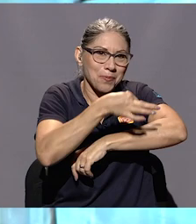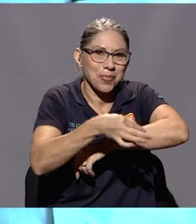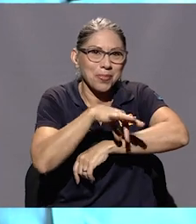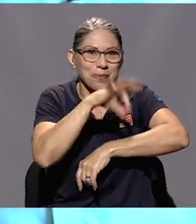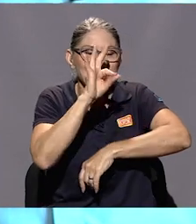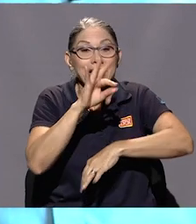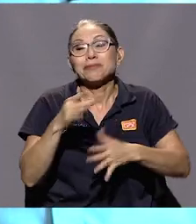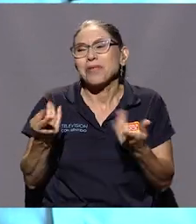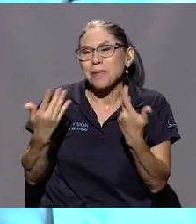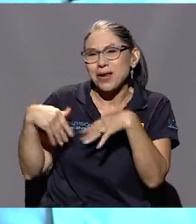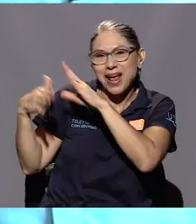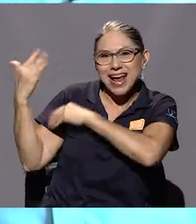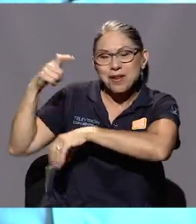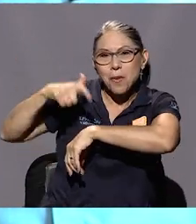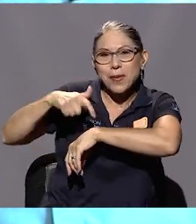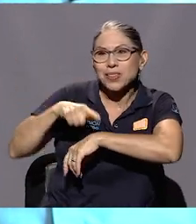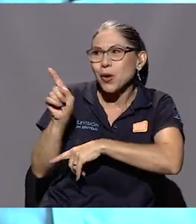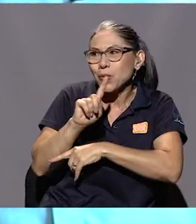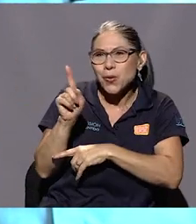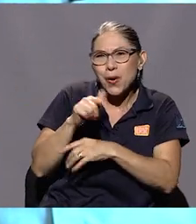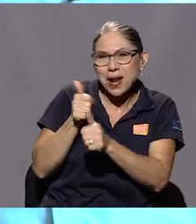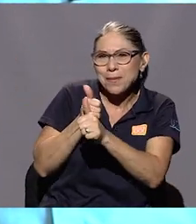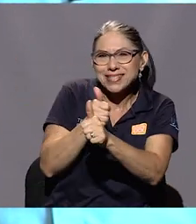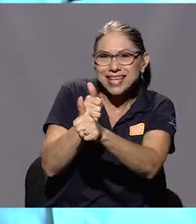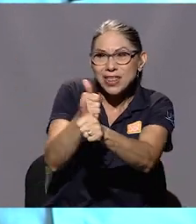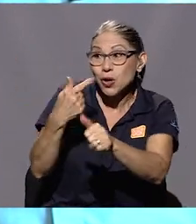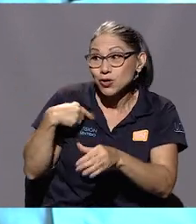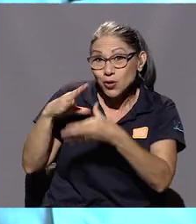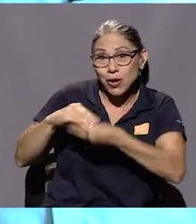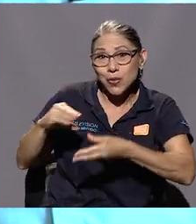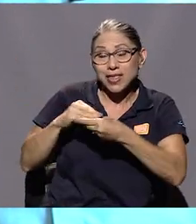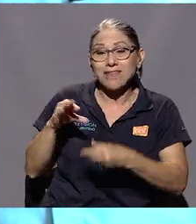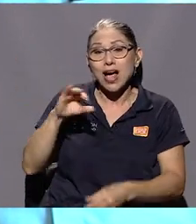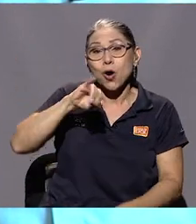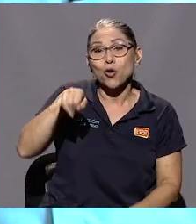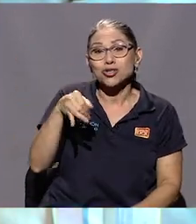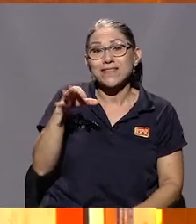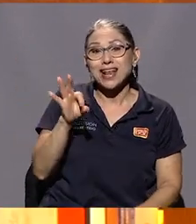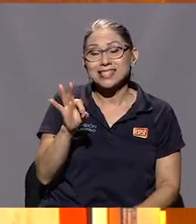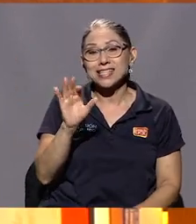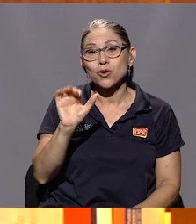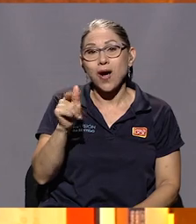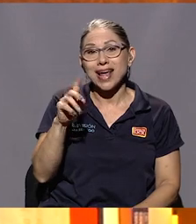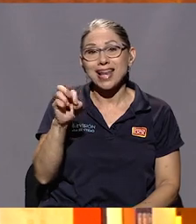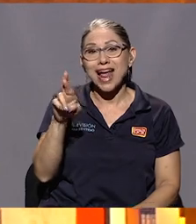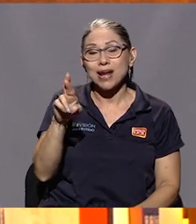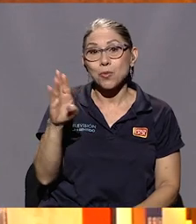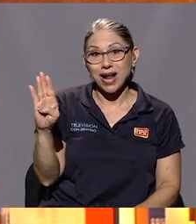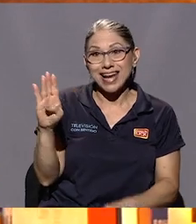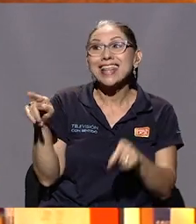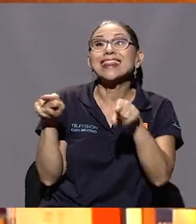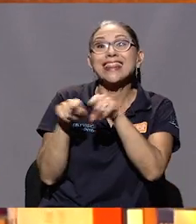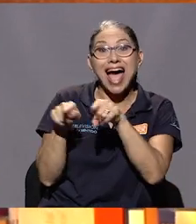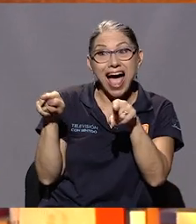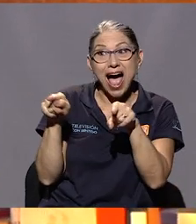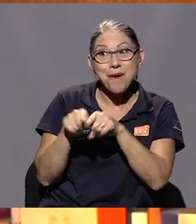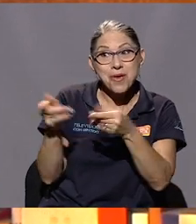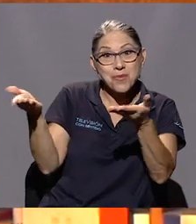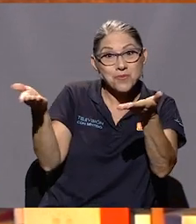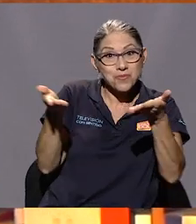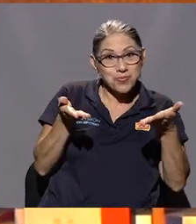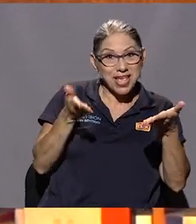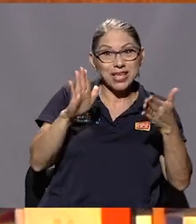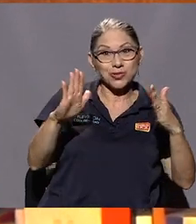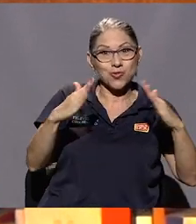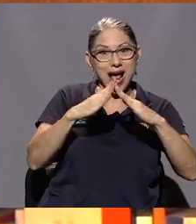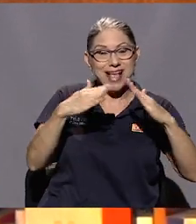Tampoco era perseguido de repente en ese momento, porque yo le contaba que José Francisco Aguilar Burgarelli también lo tuvo guardado en su casa un tiempo.